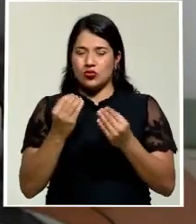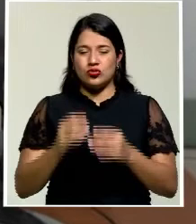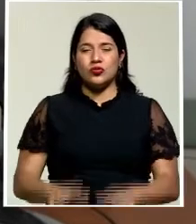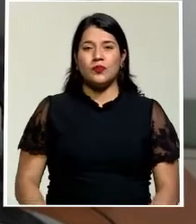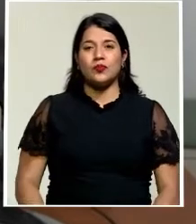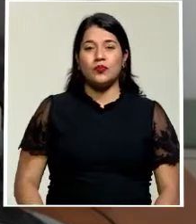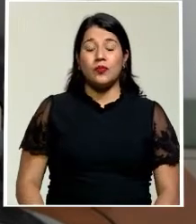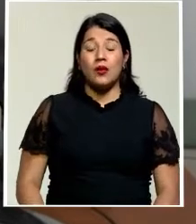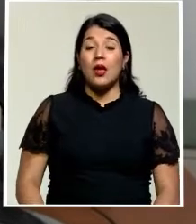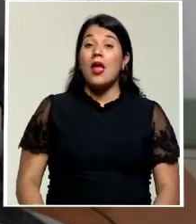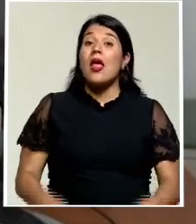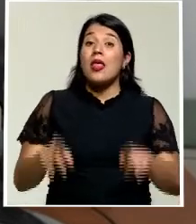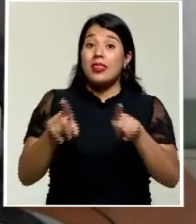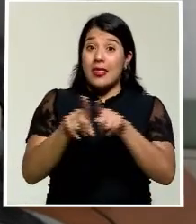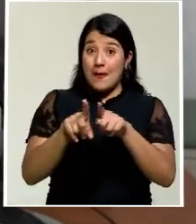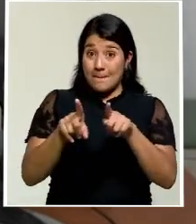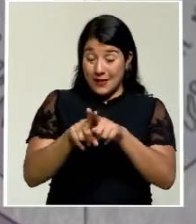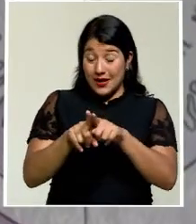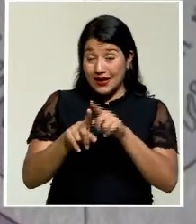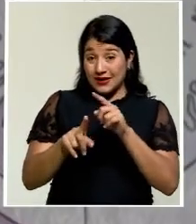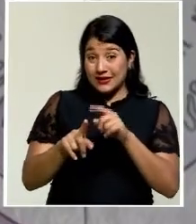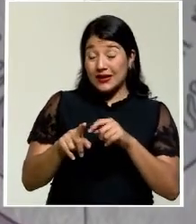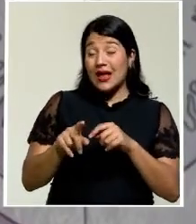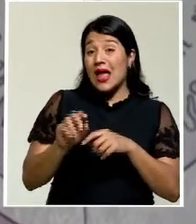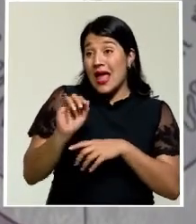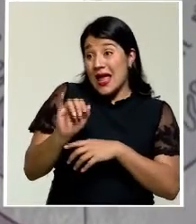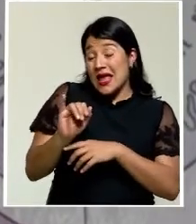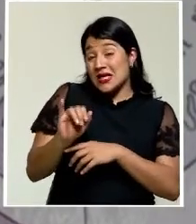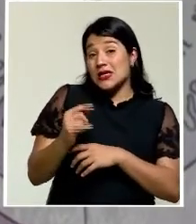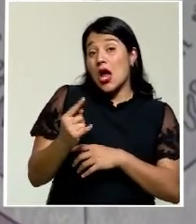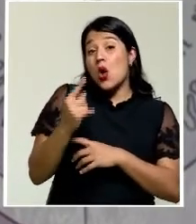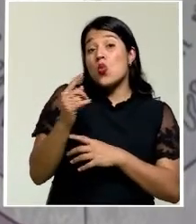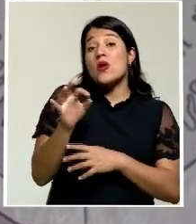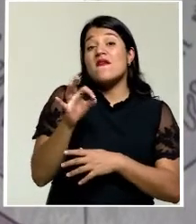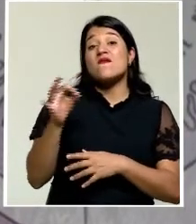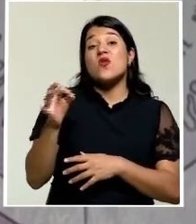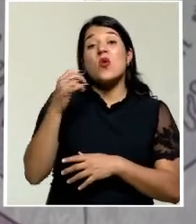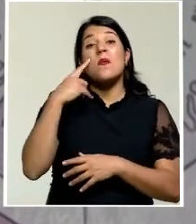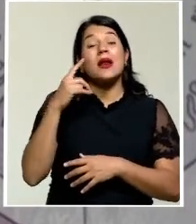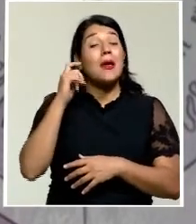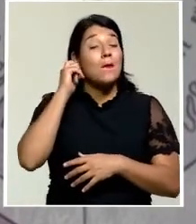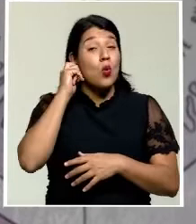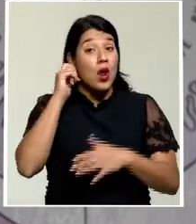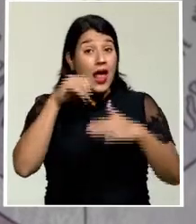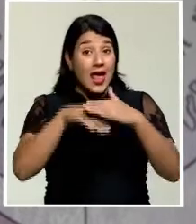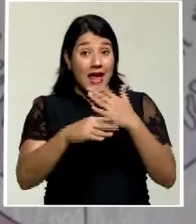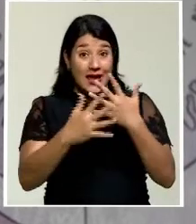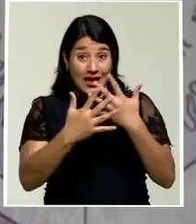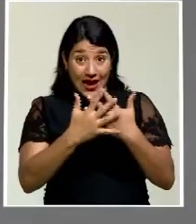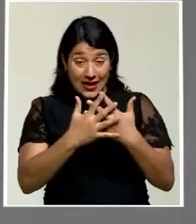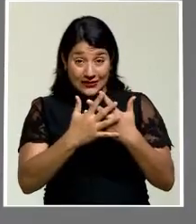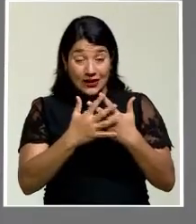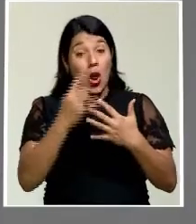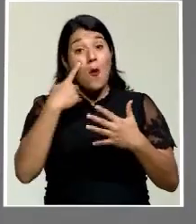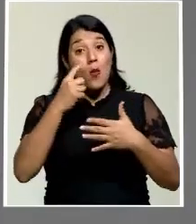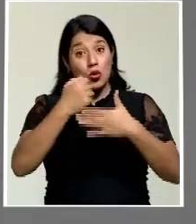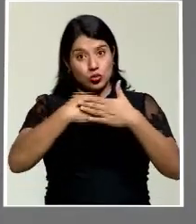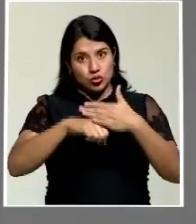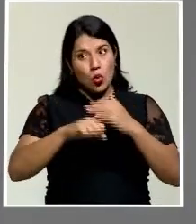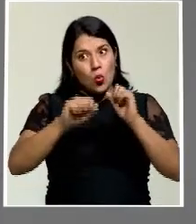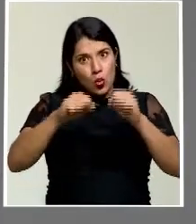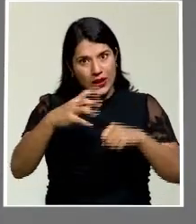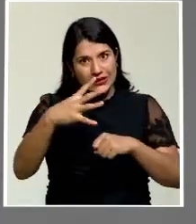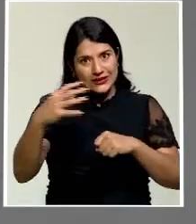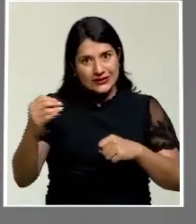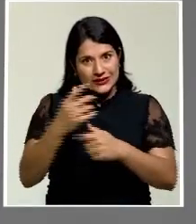Otro efecto de la reciente resolución es que será una herramienta para que aquellas mujeres encarceladas por abortar puedan recuperar su libertad.